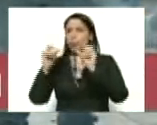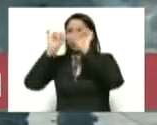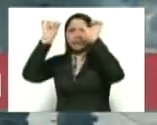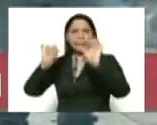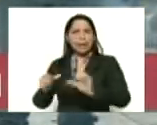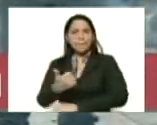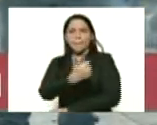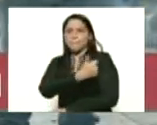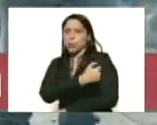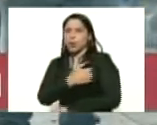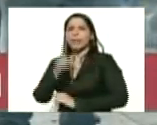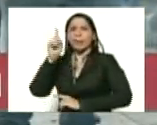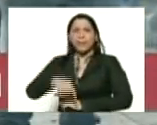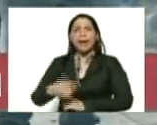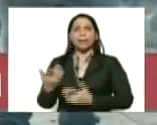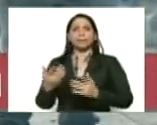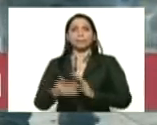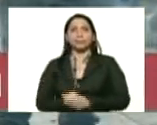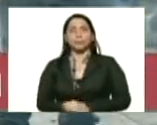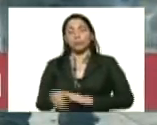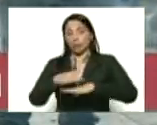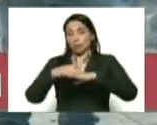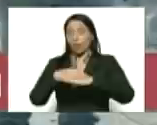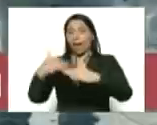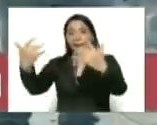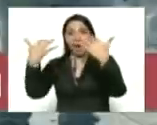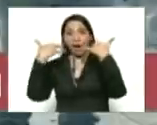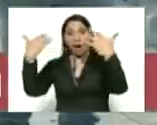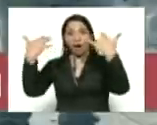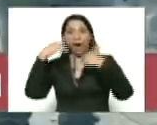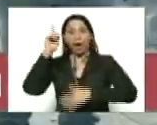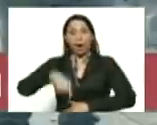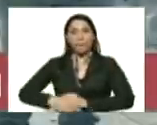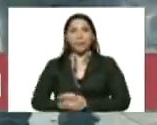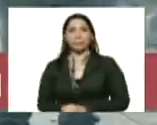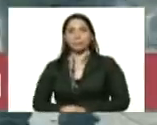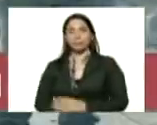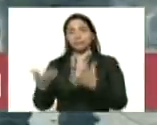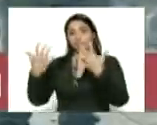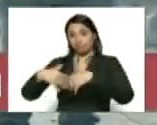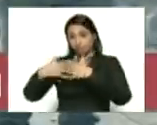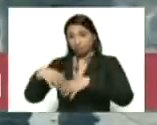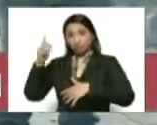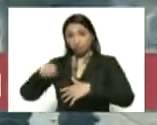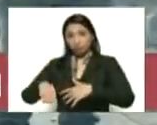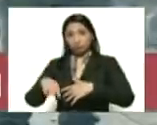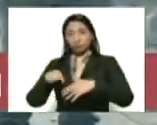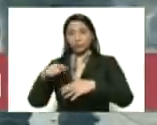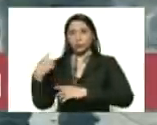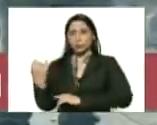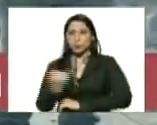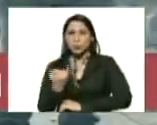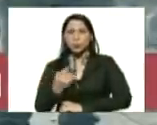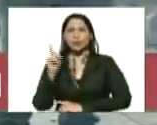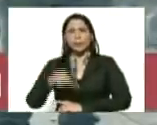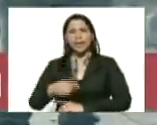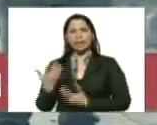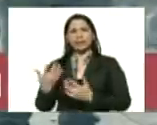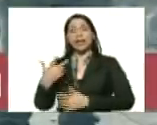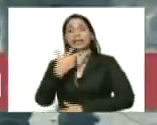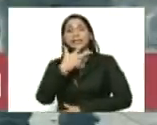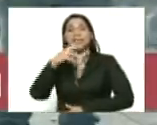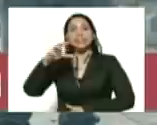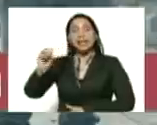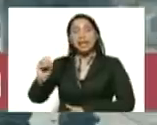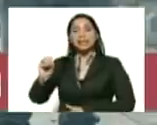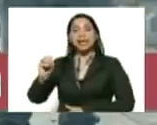de inyección de aire tenemos una planta de ósmosis de las más modernas del país espectacular que da para 30